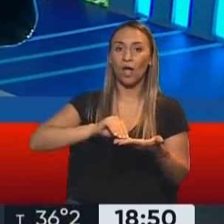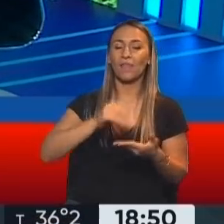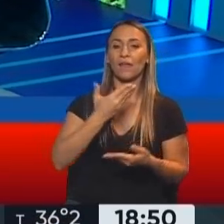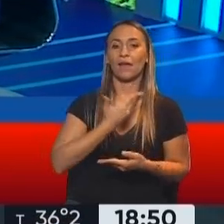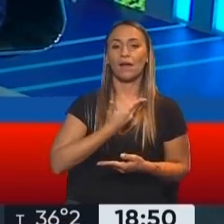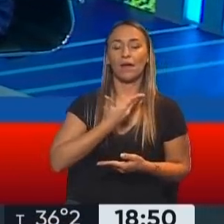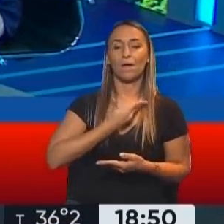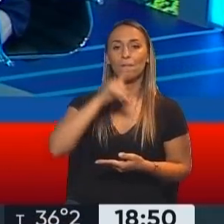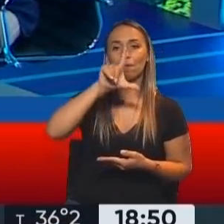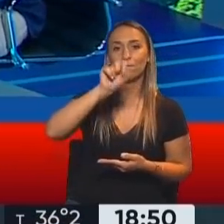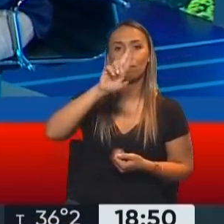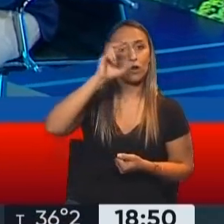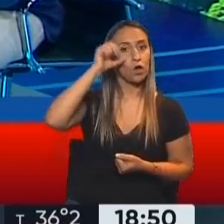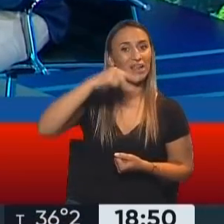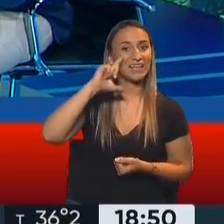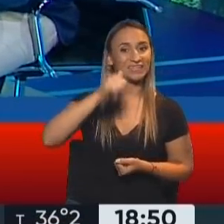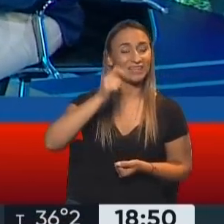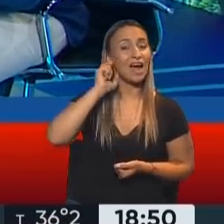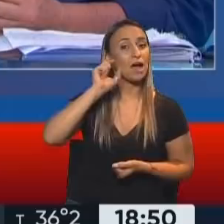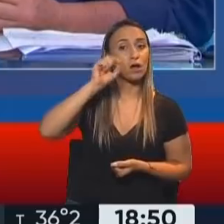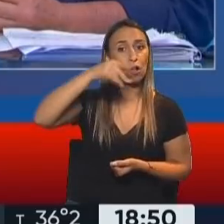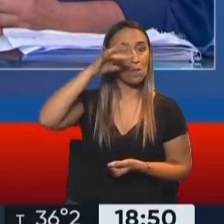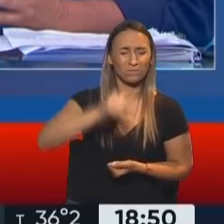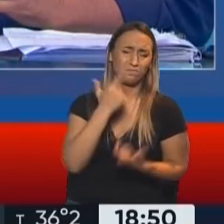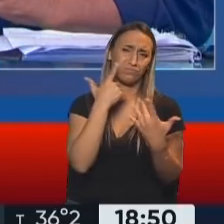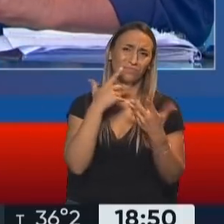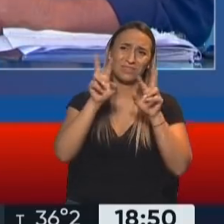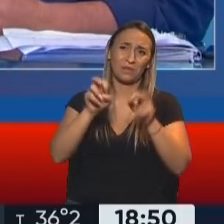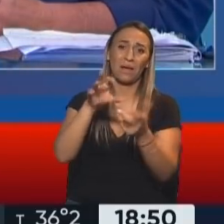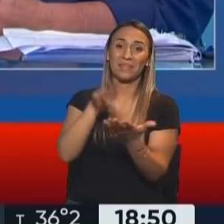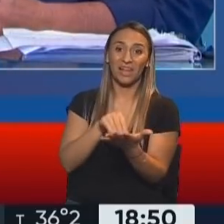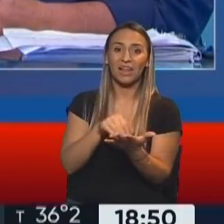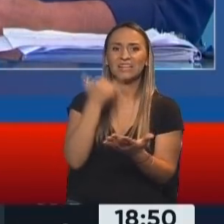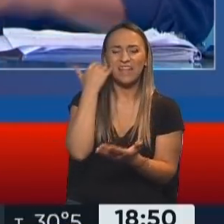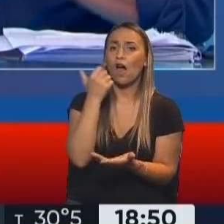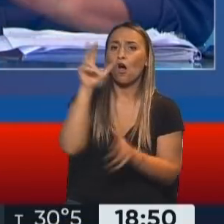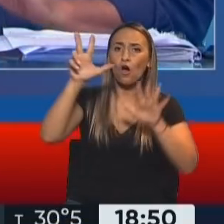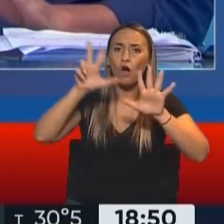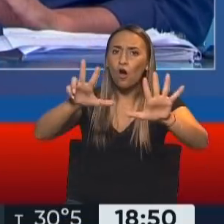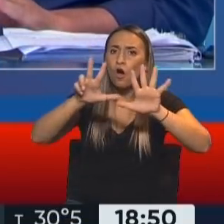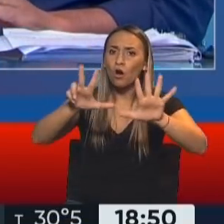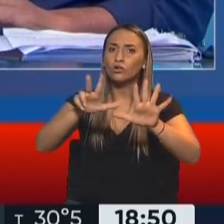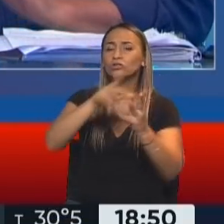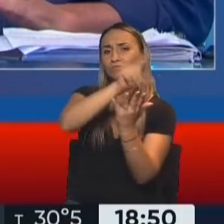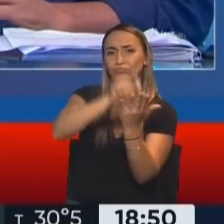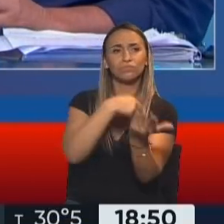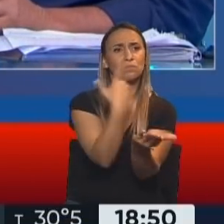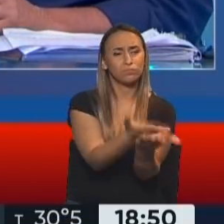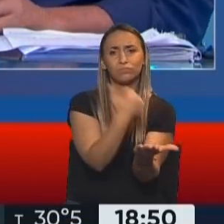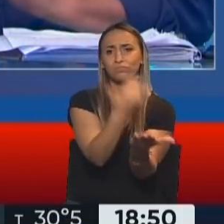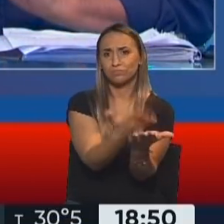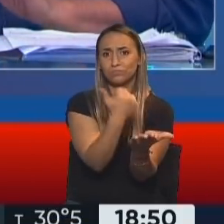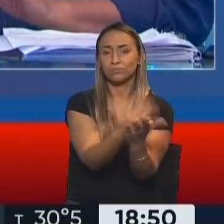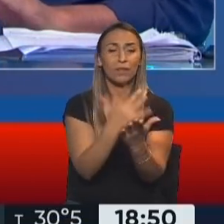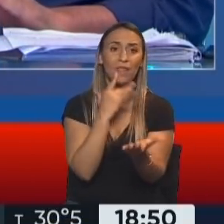una de las personas que más sabe de tierras en la República Argentina. Presentó 8 amparos contra el decreto. Y esos 8 amparos, una jueza,